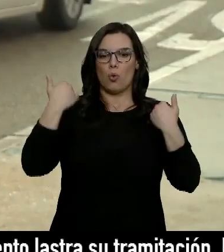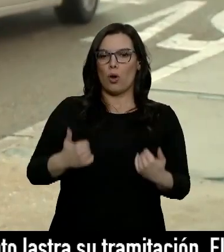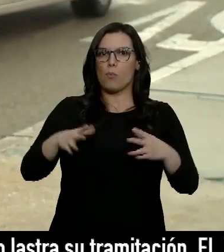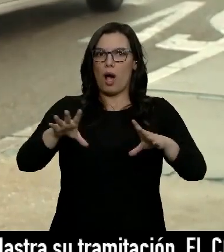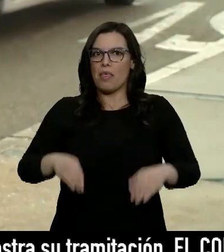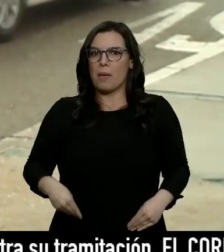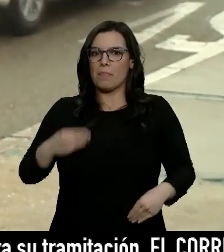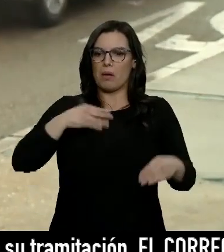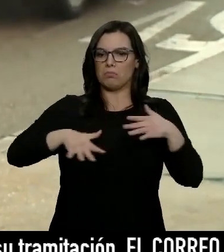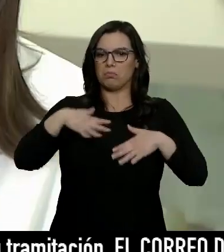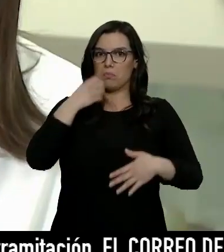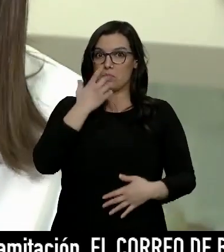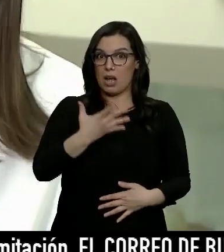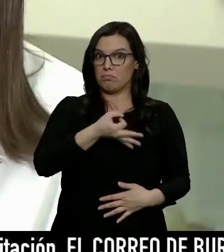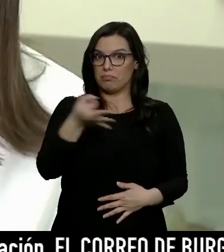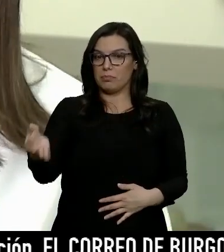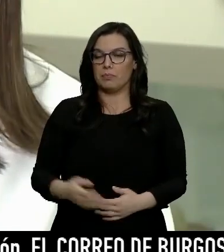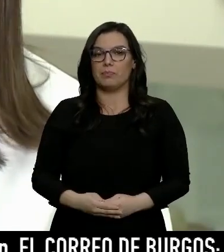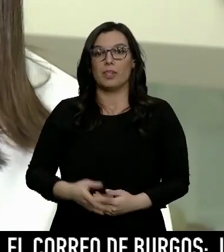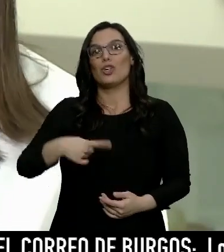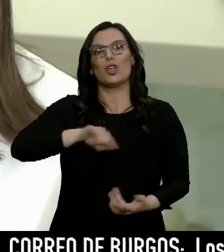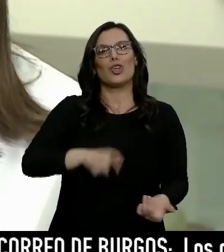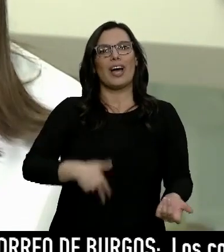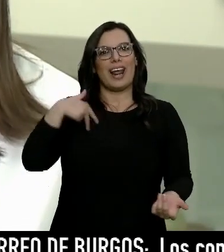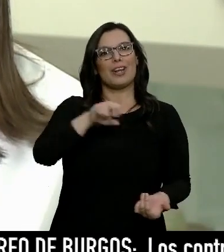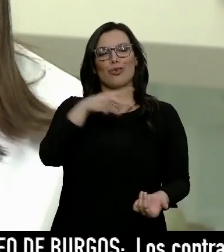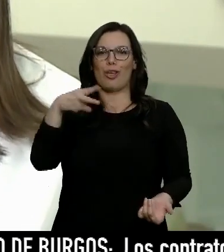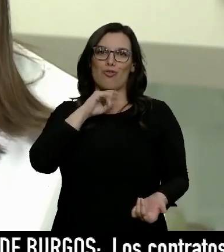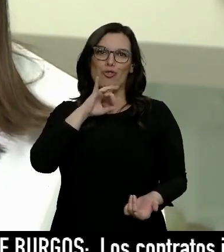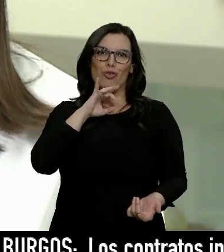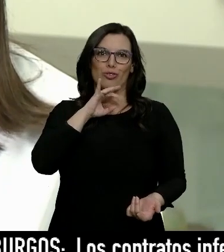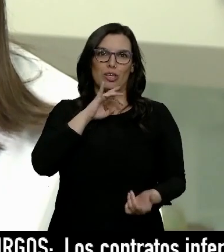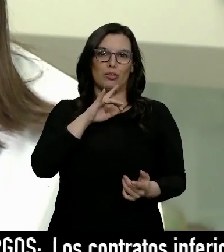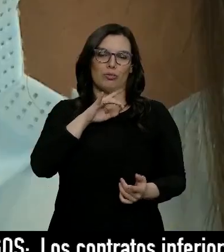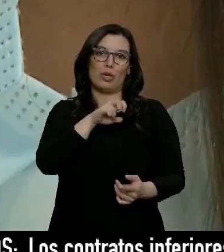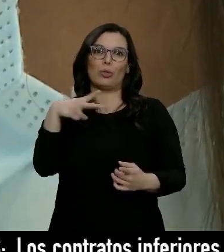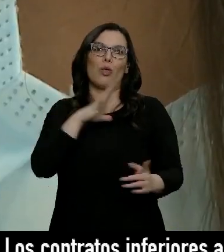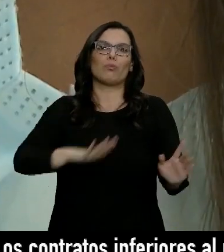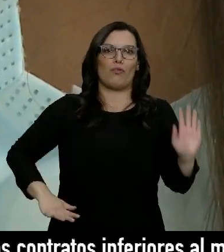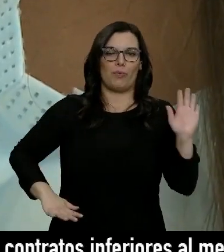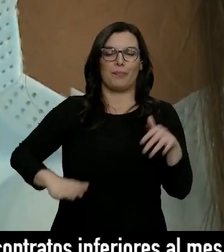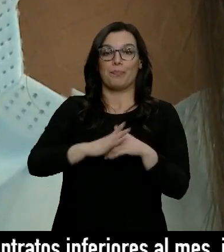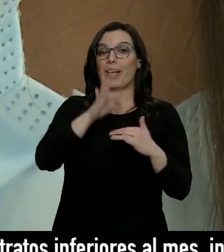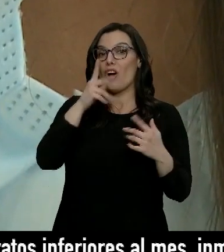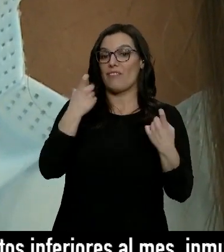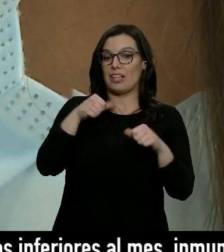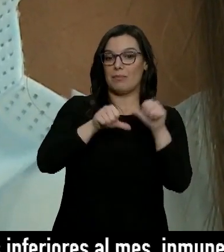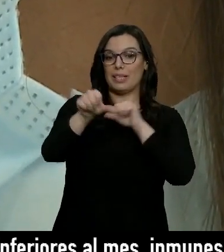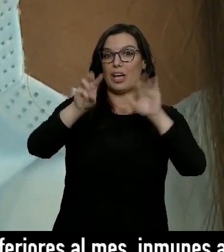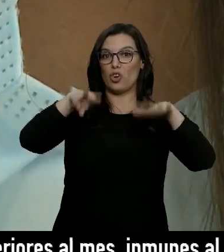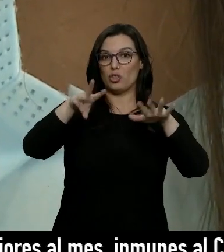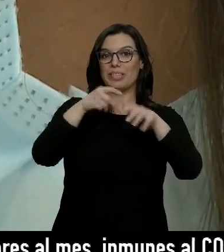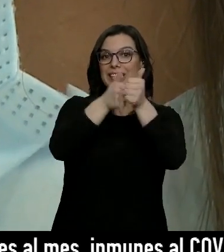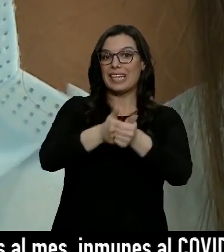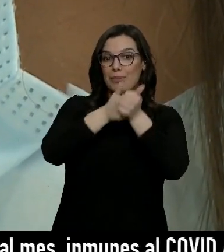condiciones y salió bien. Estamos en general satisfechos con los resultados preliminares que estamos teniendo. Ahora quedan ocho meses de